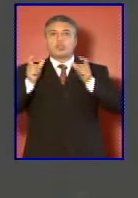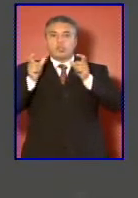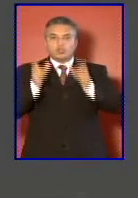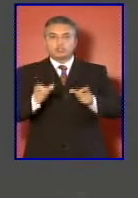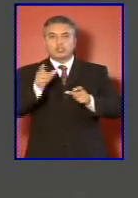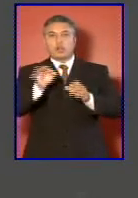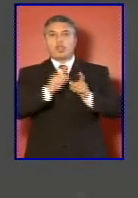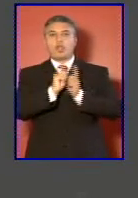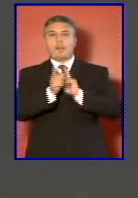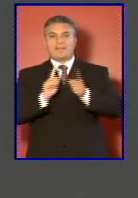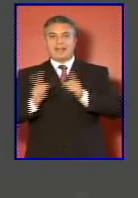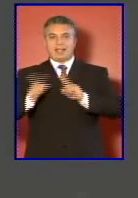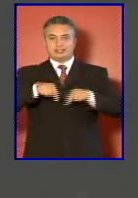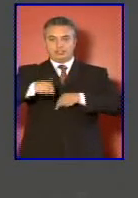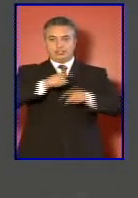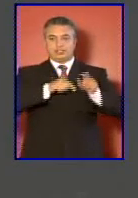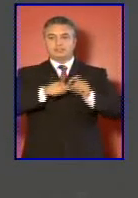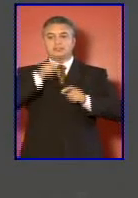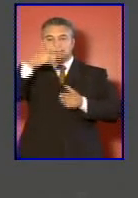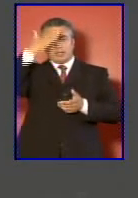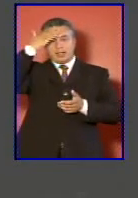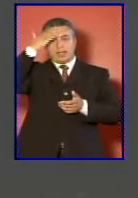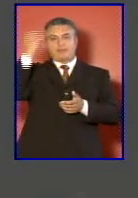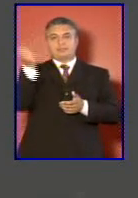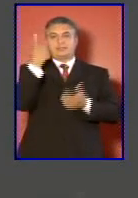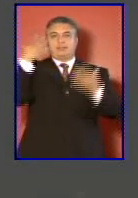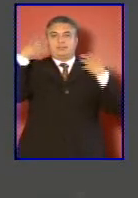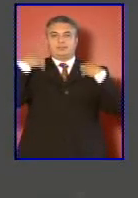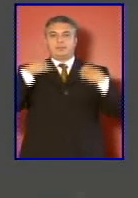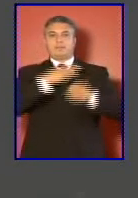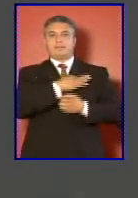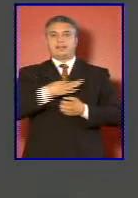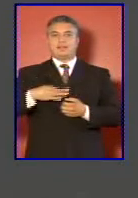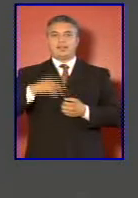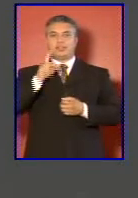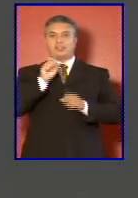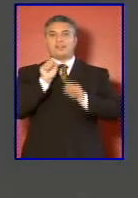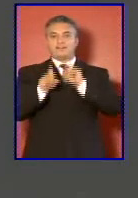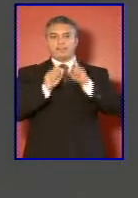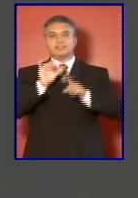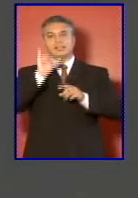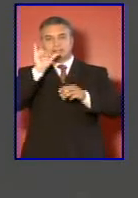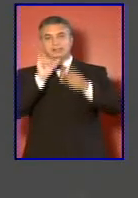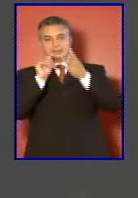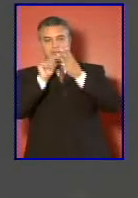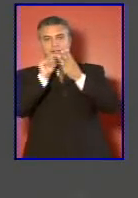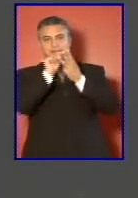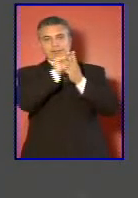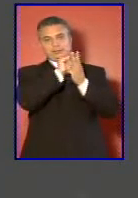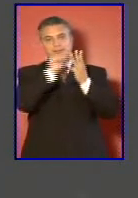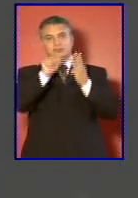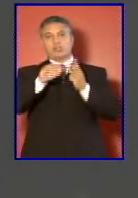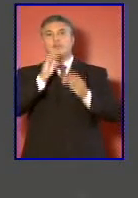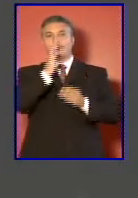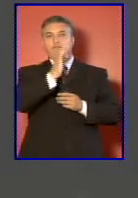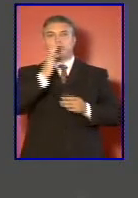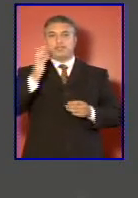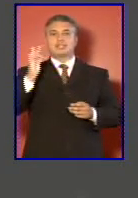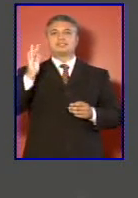operaciones que va a ser encabezado por el ministerio de la defensa y por las tres instituciones de nuestras fuerzas armadas